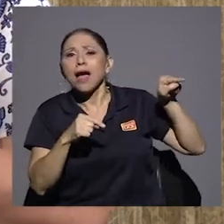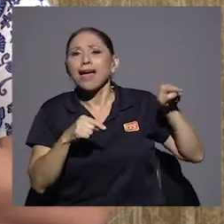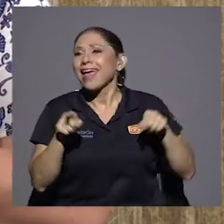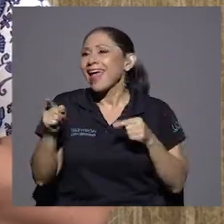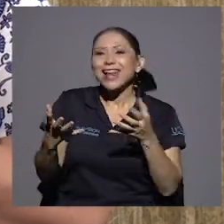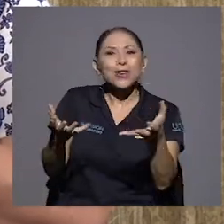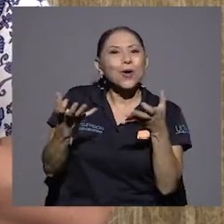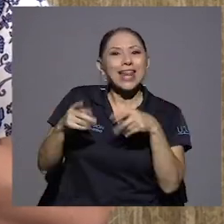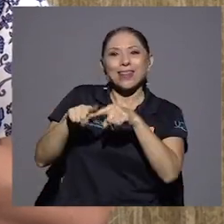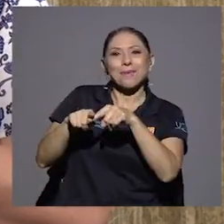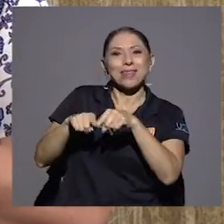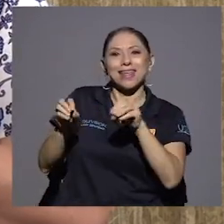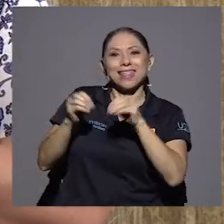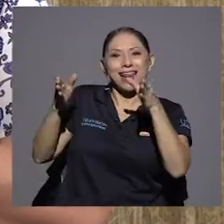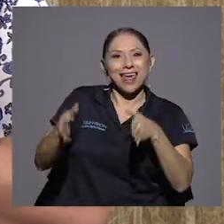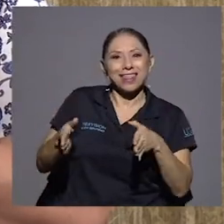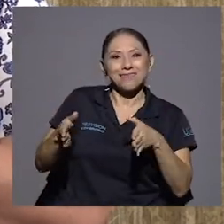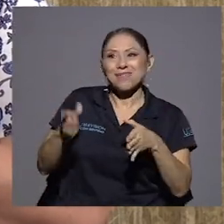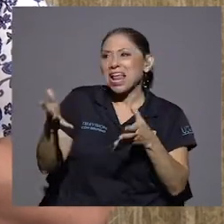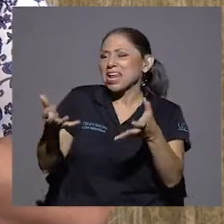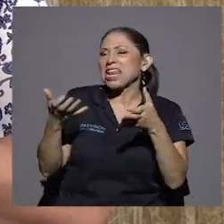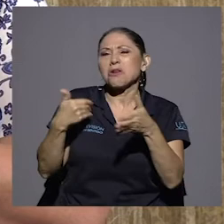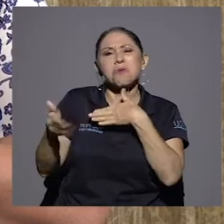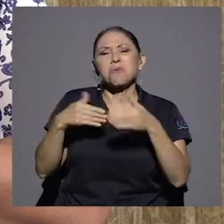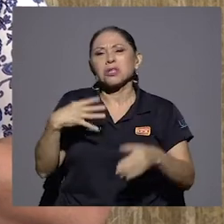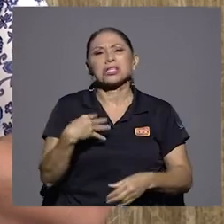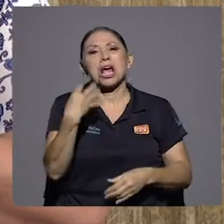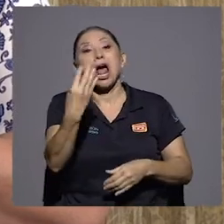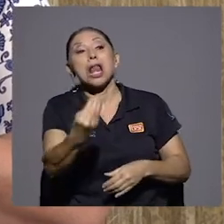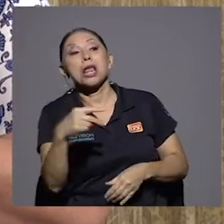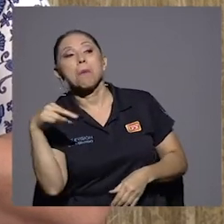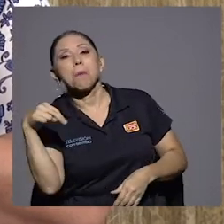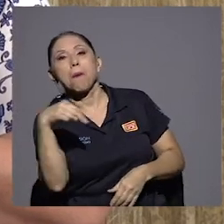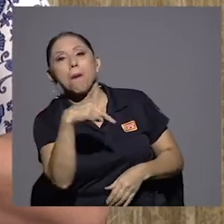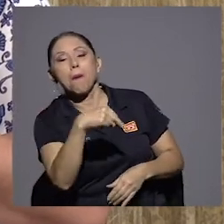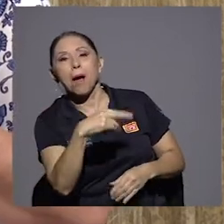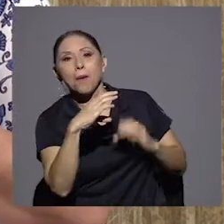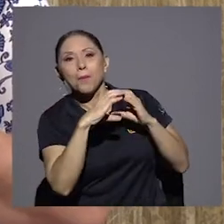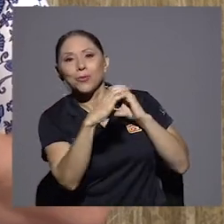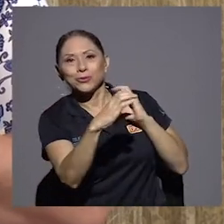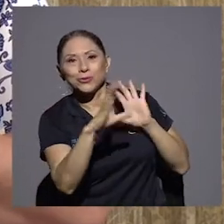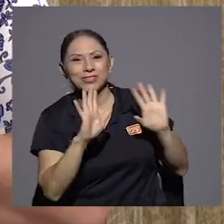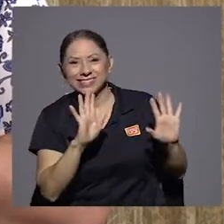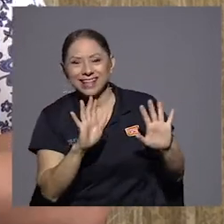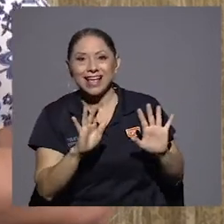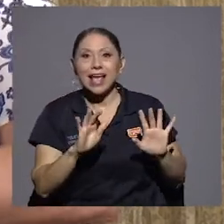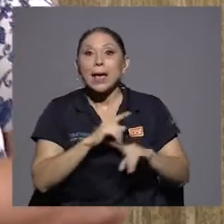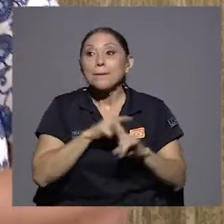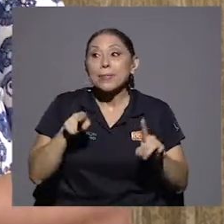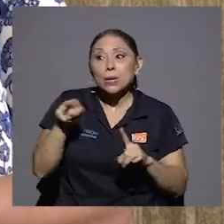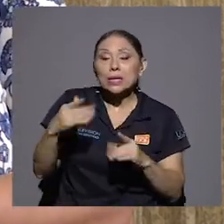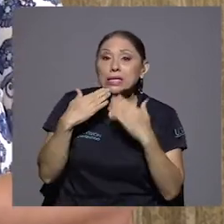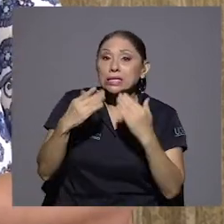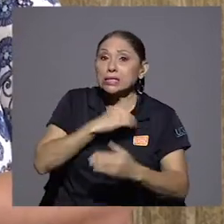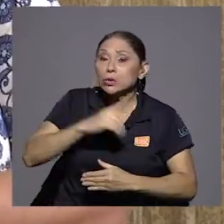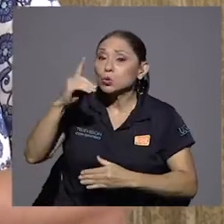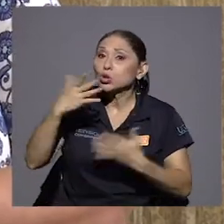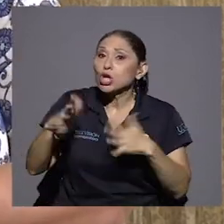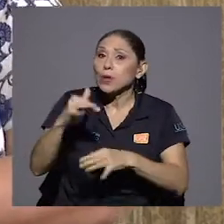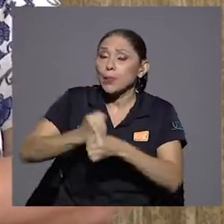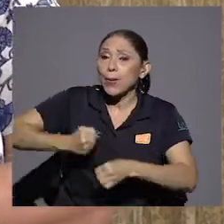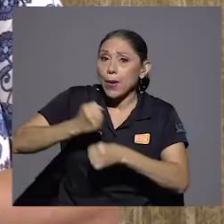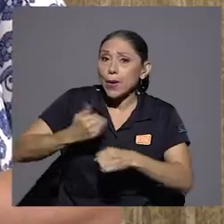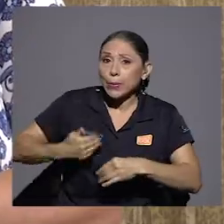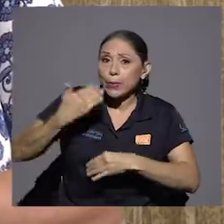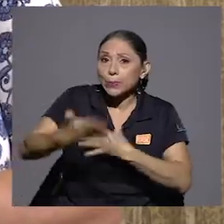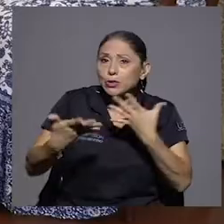solo. Entonces, gracias a Dios, él tuvo sus trabajos después. Porque ya con el trabajo, la situación de la familia mejoró